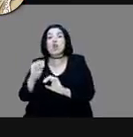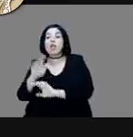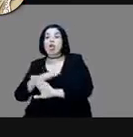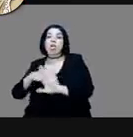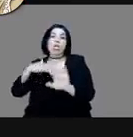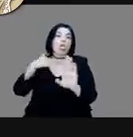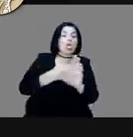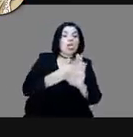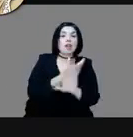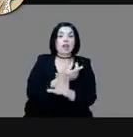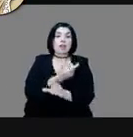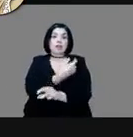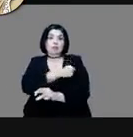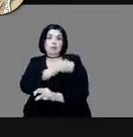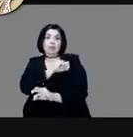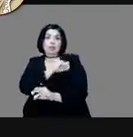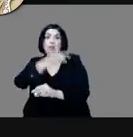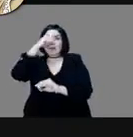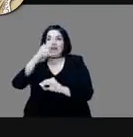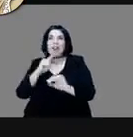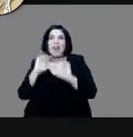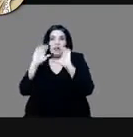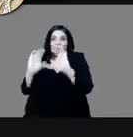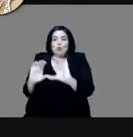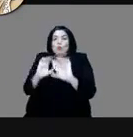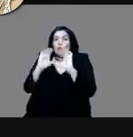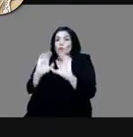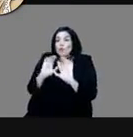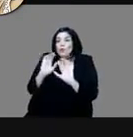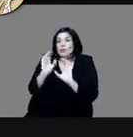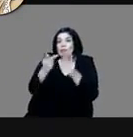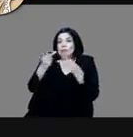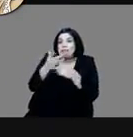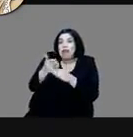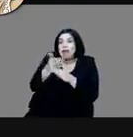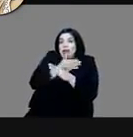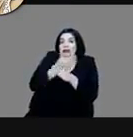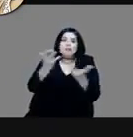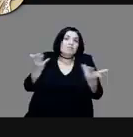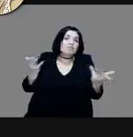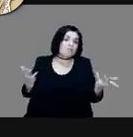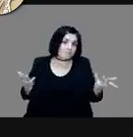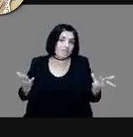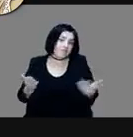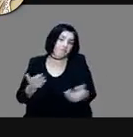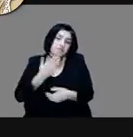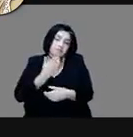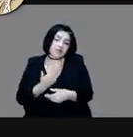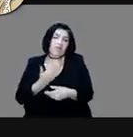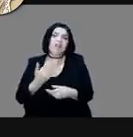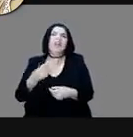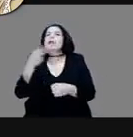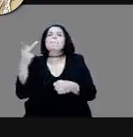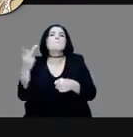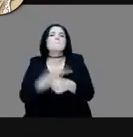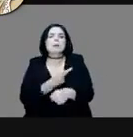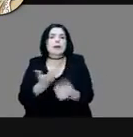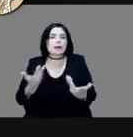españoles. ¿Qué va a pasar? Que en este